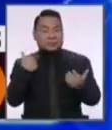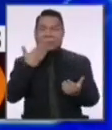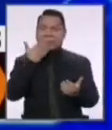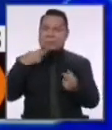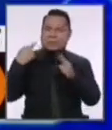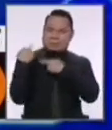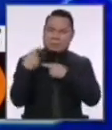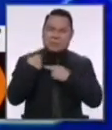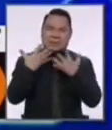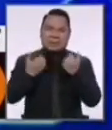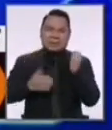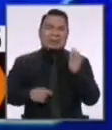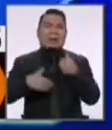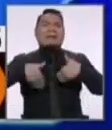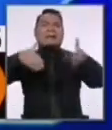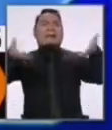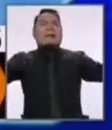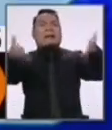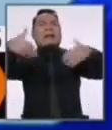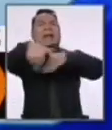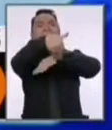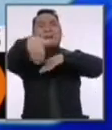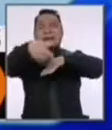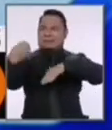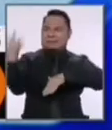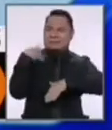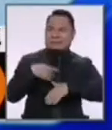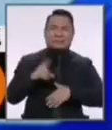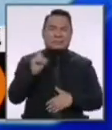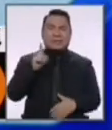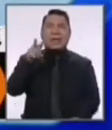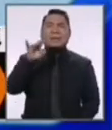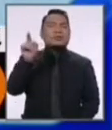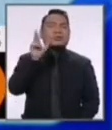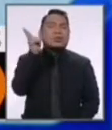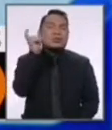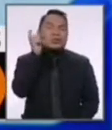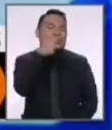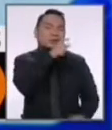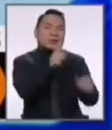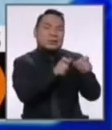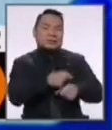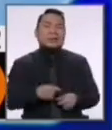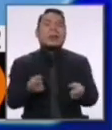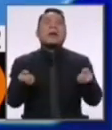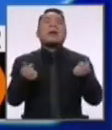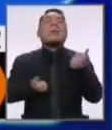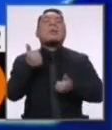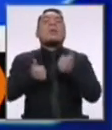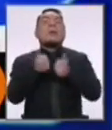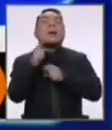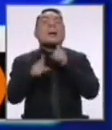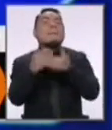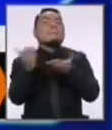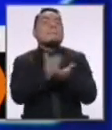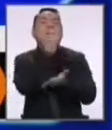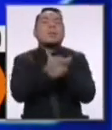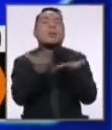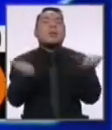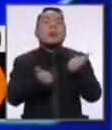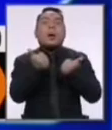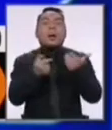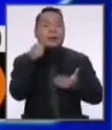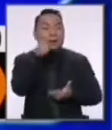irresponsable quiero sacar a la gente a la calle. No. Parece que la señora Mendoza no escucha a la gente. ¿Y cuál es el problema? Que la gente está sin